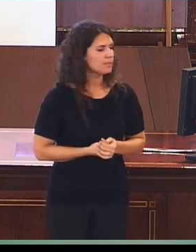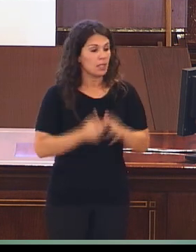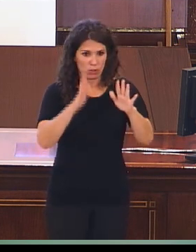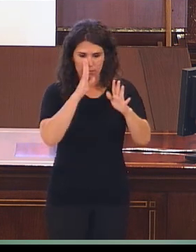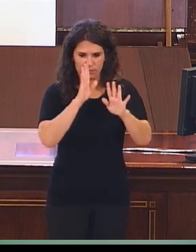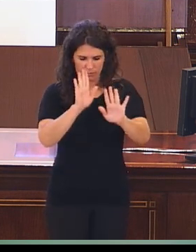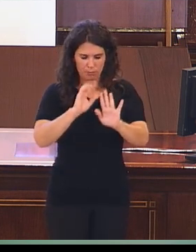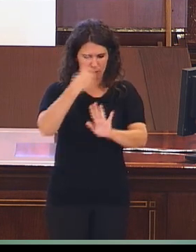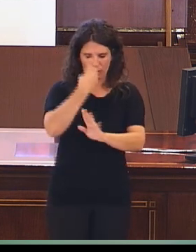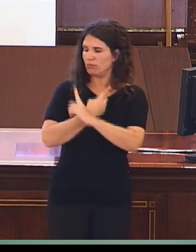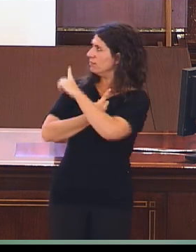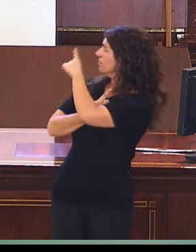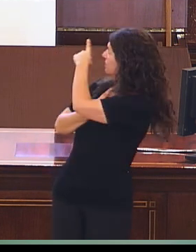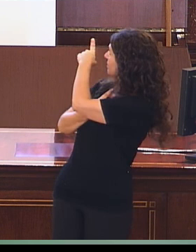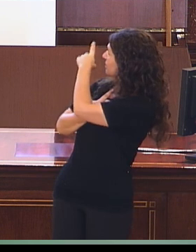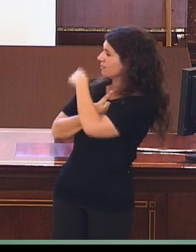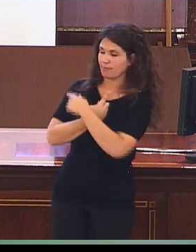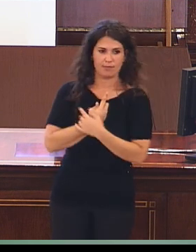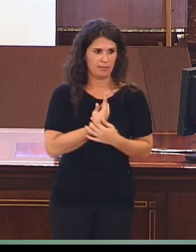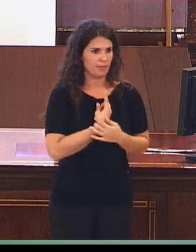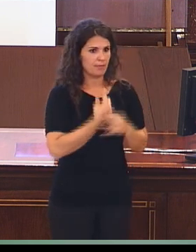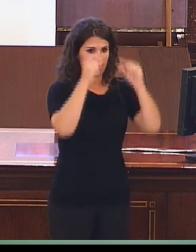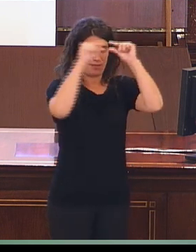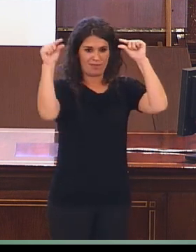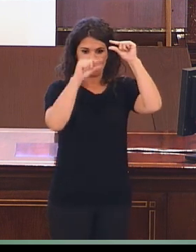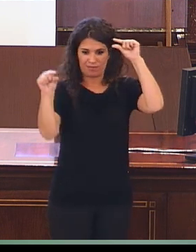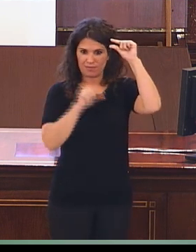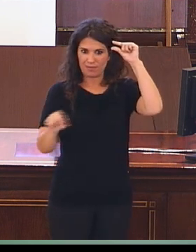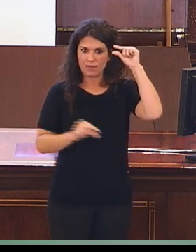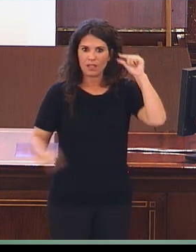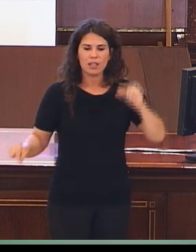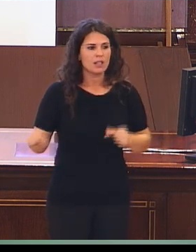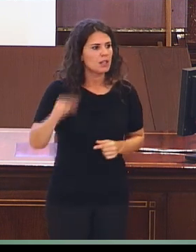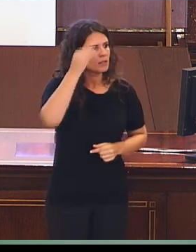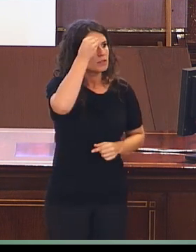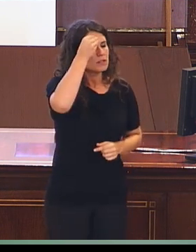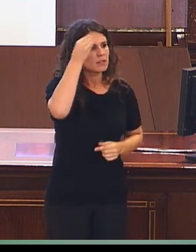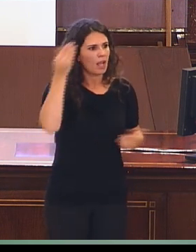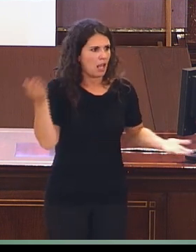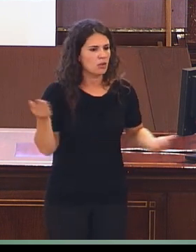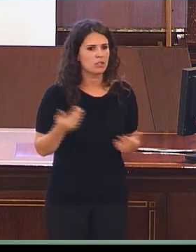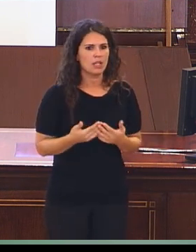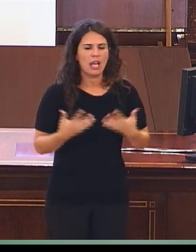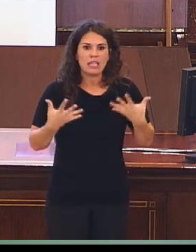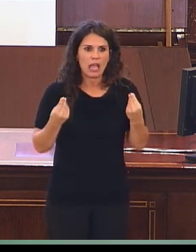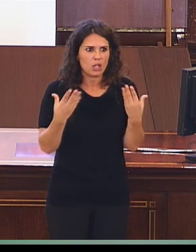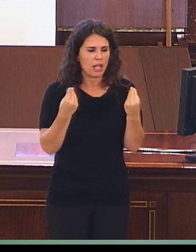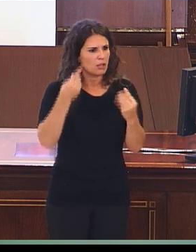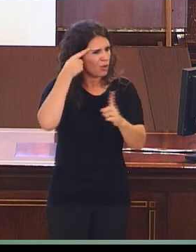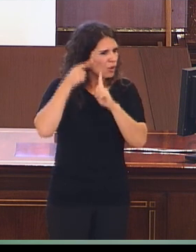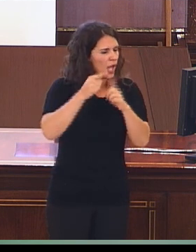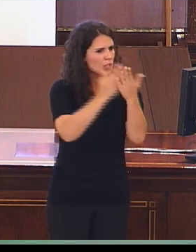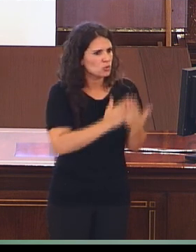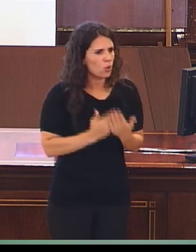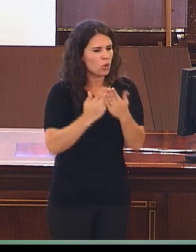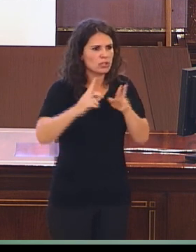Si vemos este gráfico, podríamos pensar que, claro, hay tantos estudios dedicados a las características de las lenguas de signo